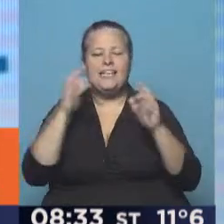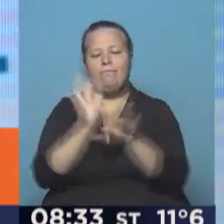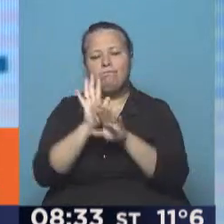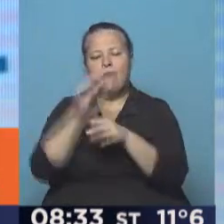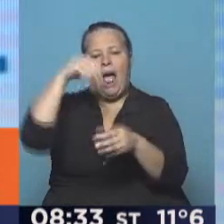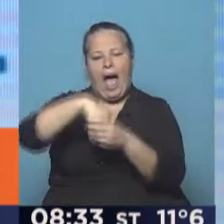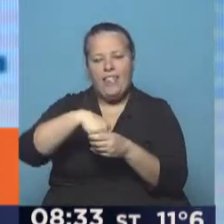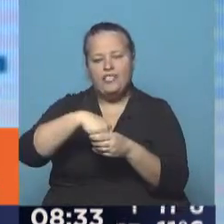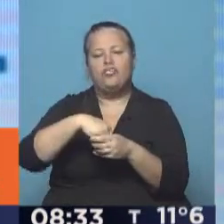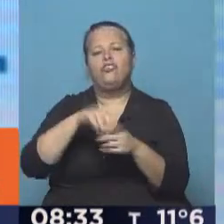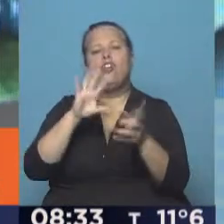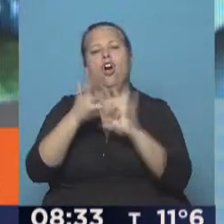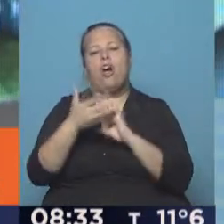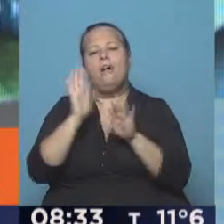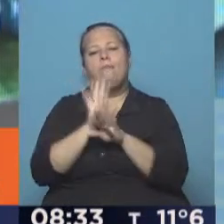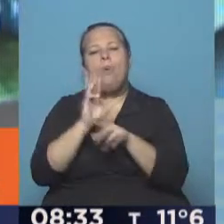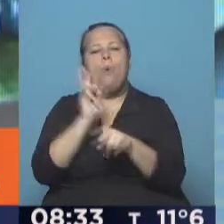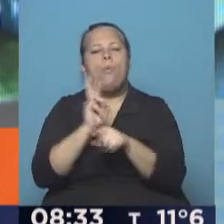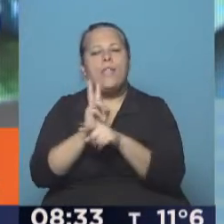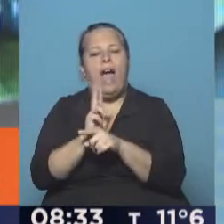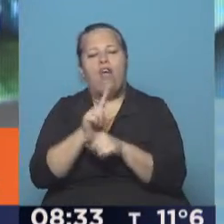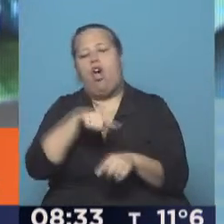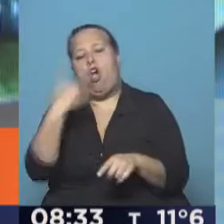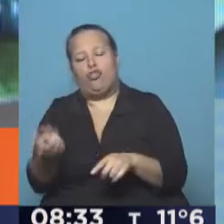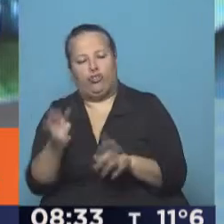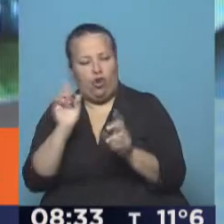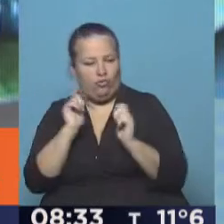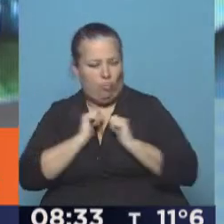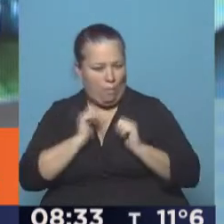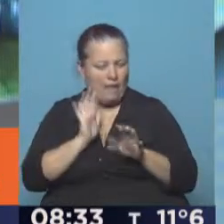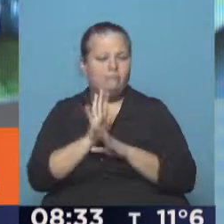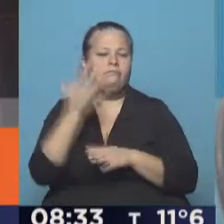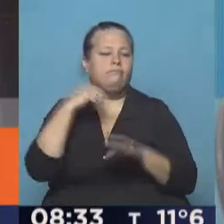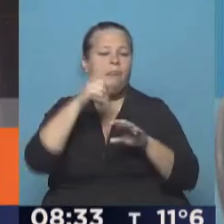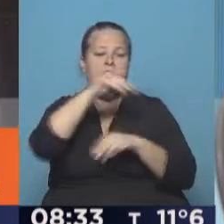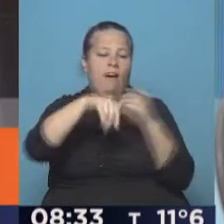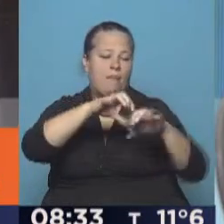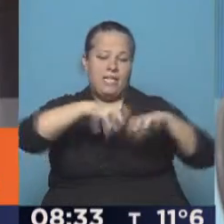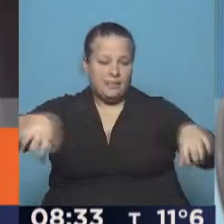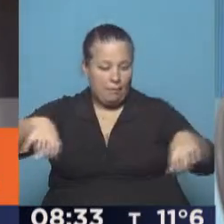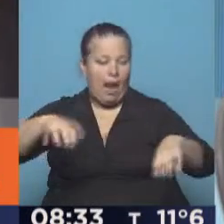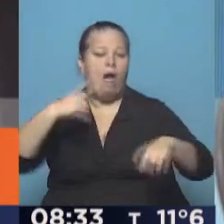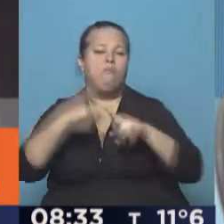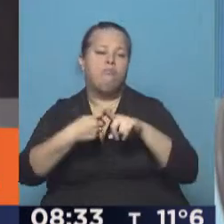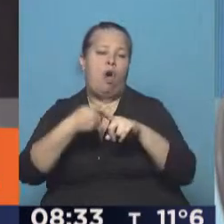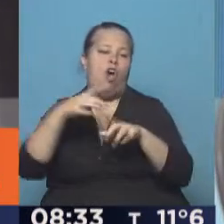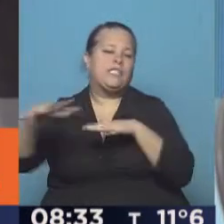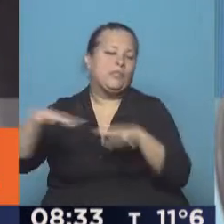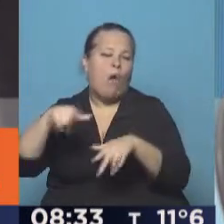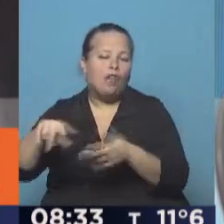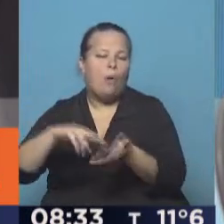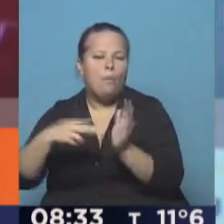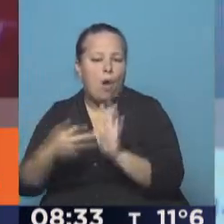están dentro del sistema que llamamos de cuidados alternativos. Es decir, que fueron separados de sus familias por sufrir alguna situación